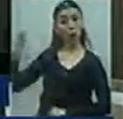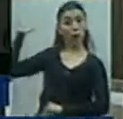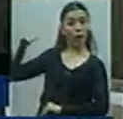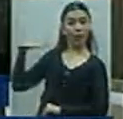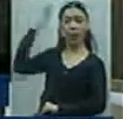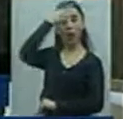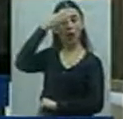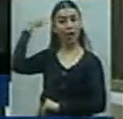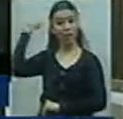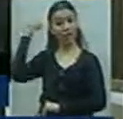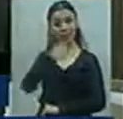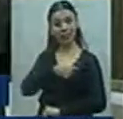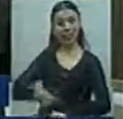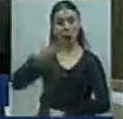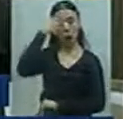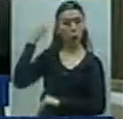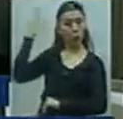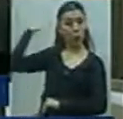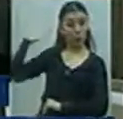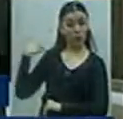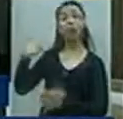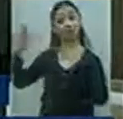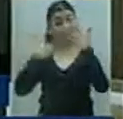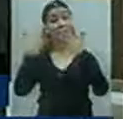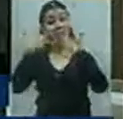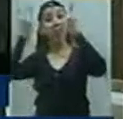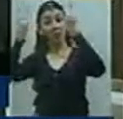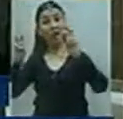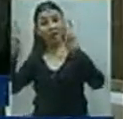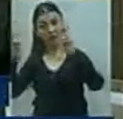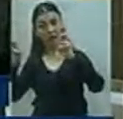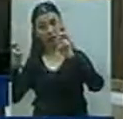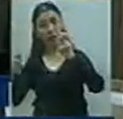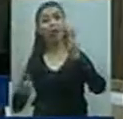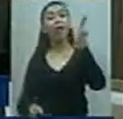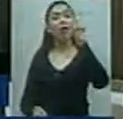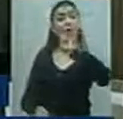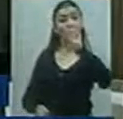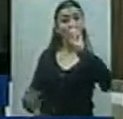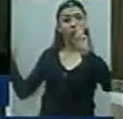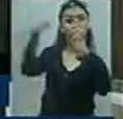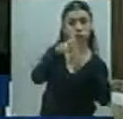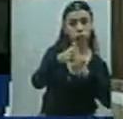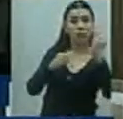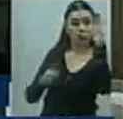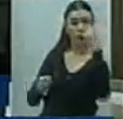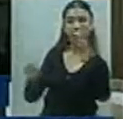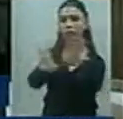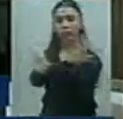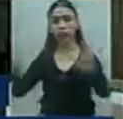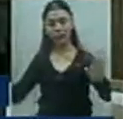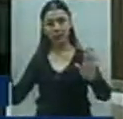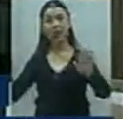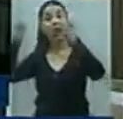se hablaba mucho a través de Ni Una Menos y una serie también de distintos departamentos de la mujer que se han creado en todo el país.